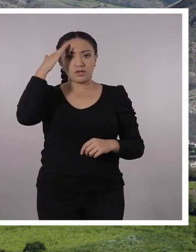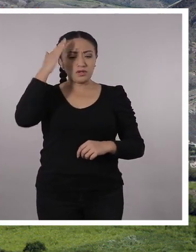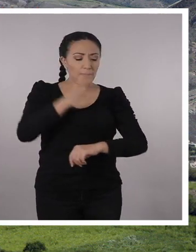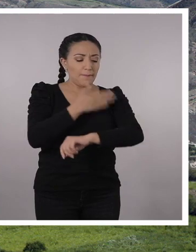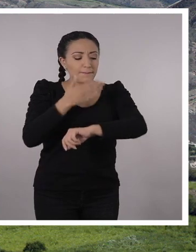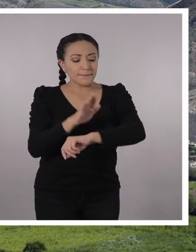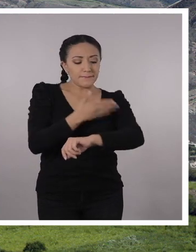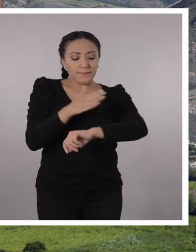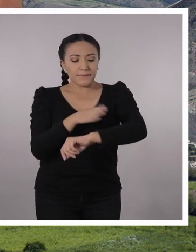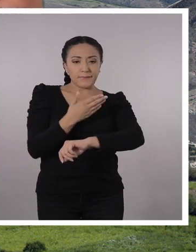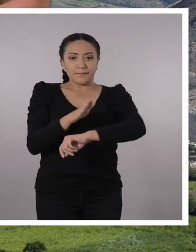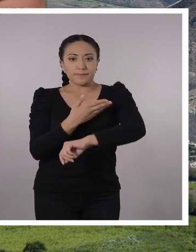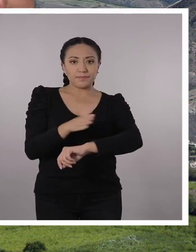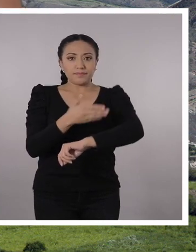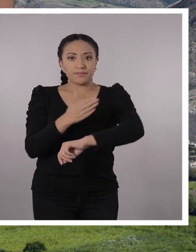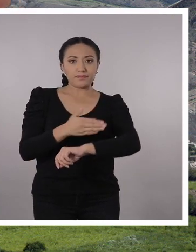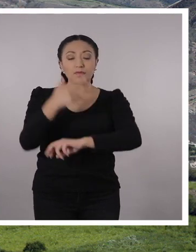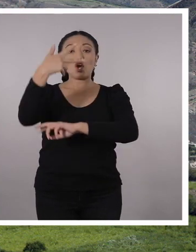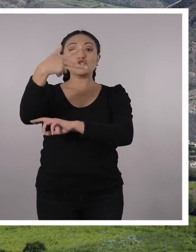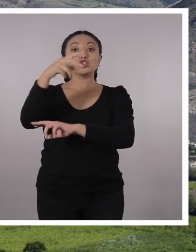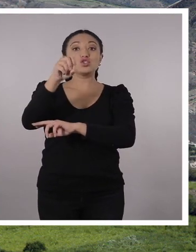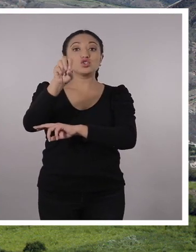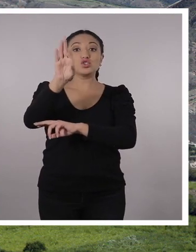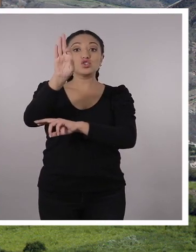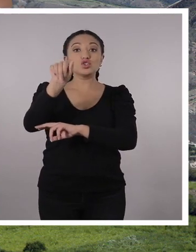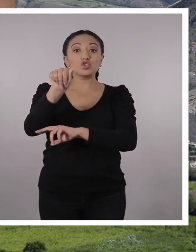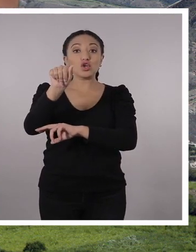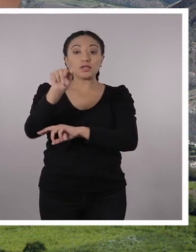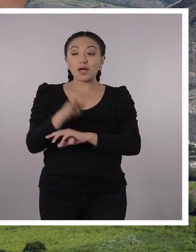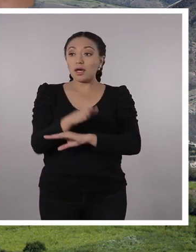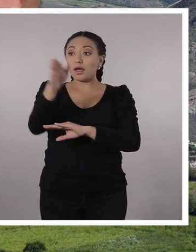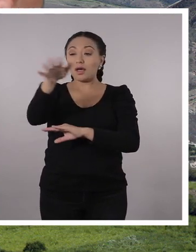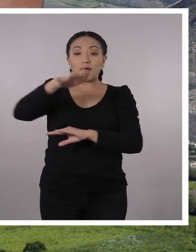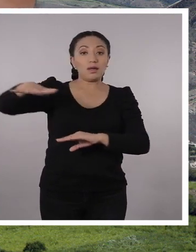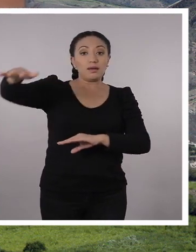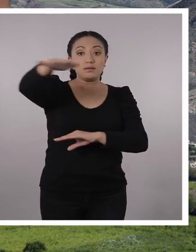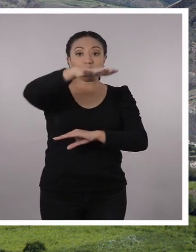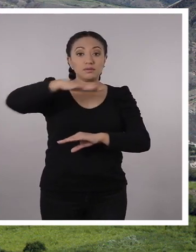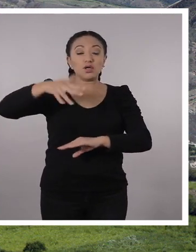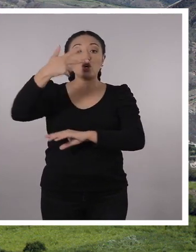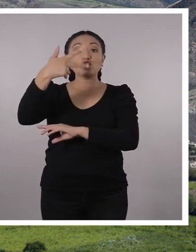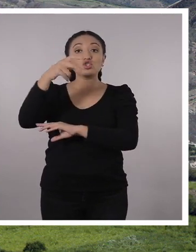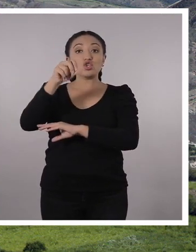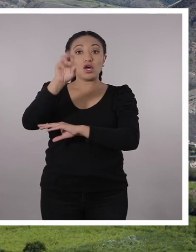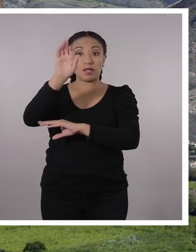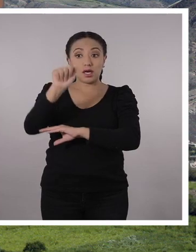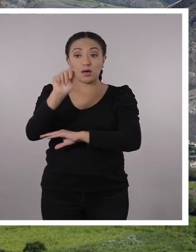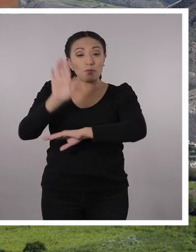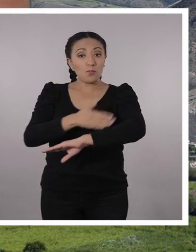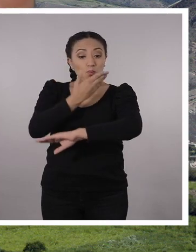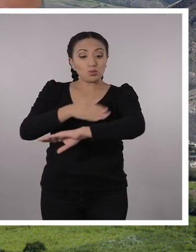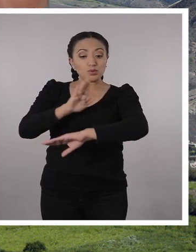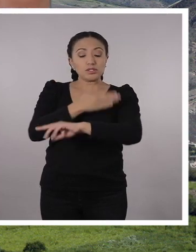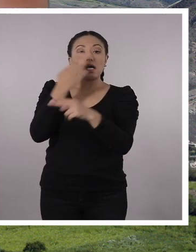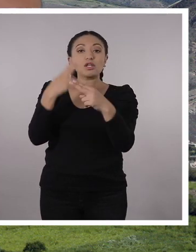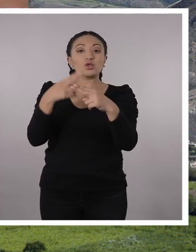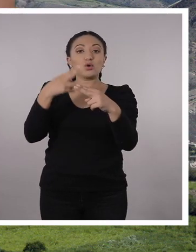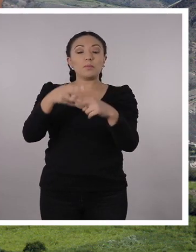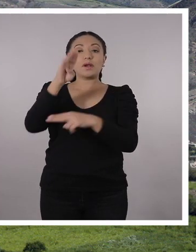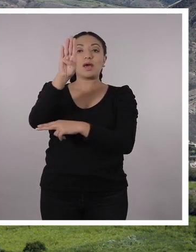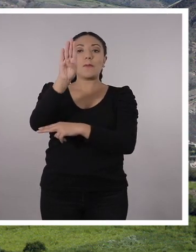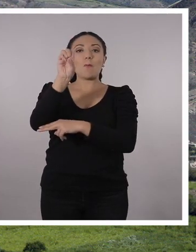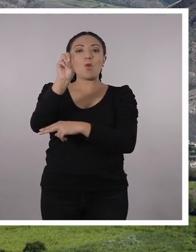es la bomba del Valle del Chota. Muy bien, es la bomba que fue declarado Patrimonio Cultural Inmaterial de nuestro país